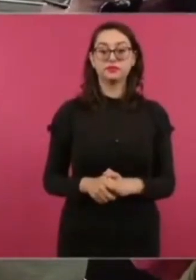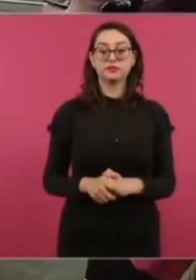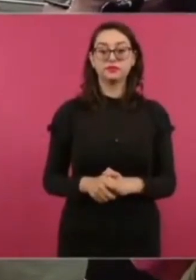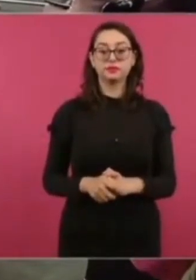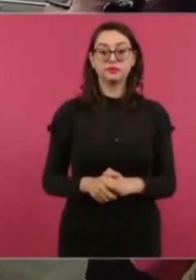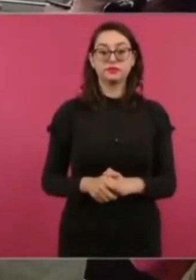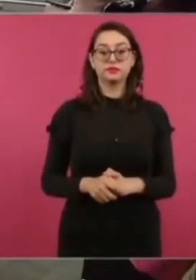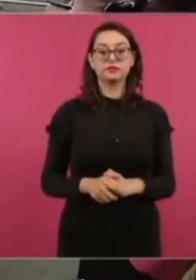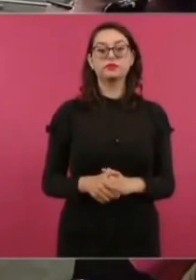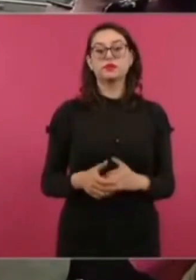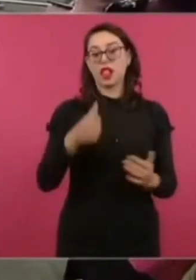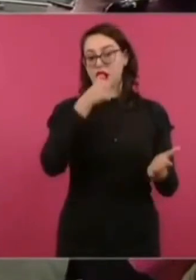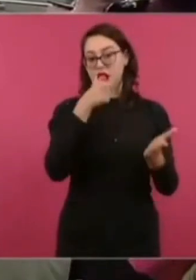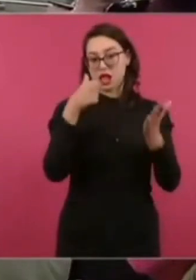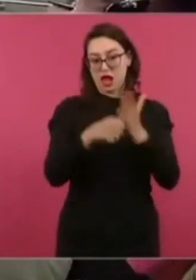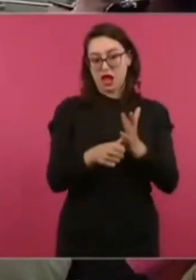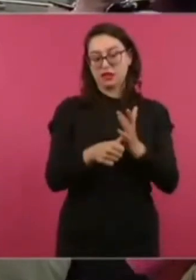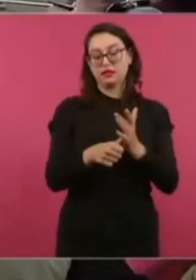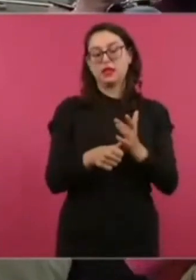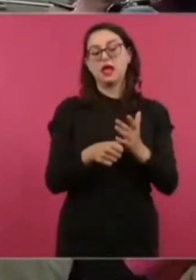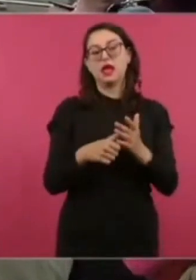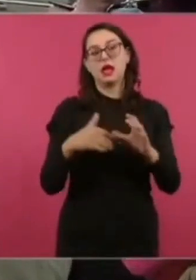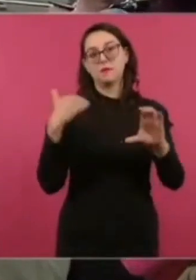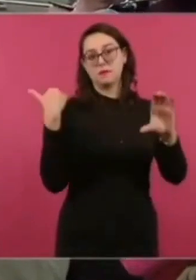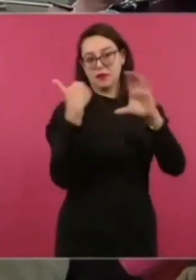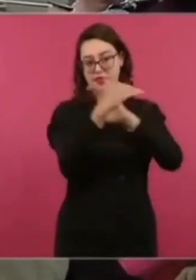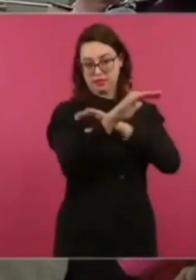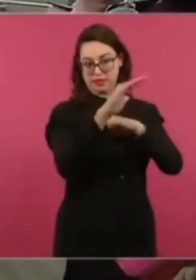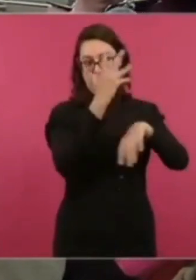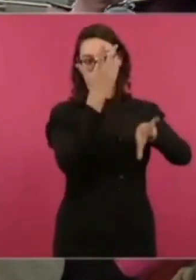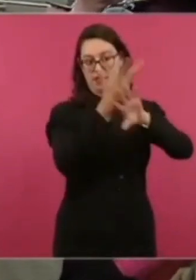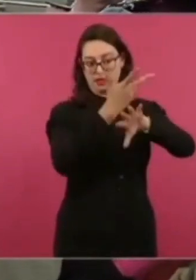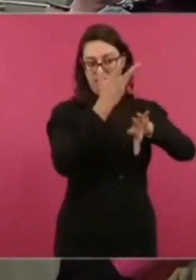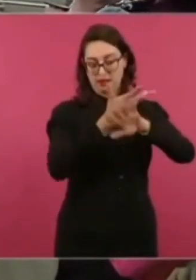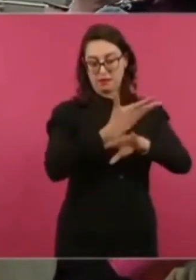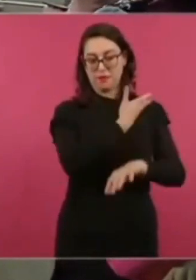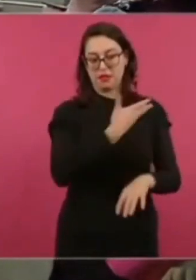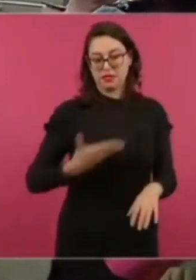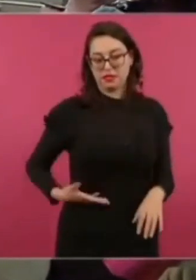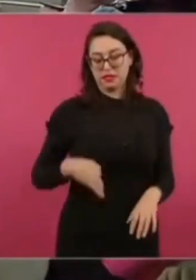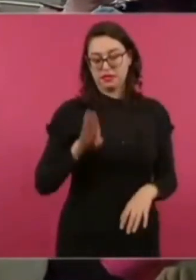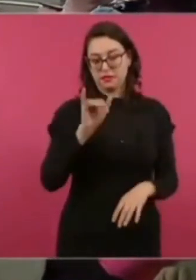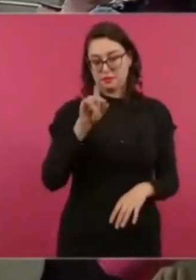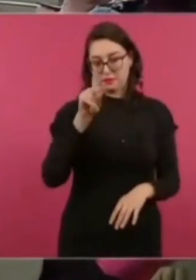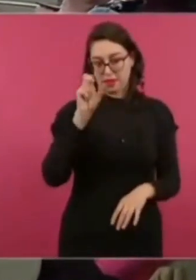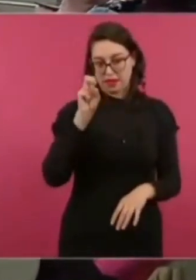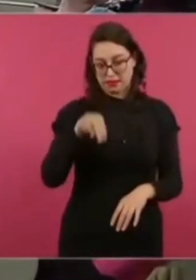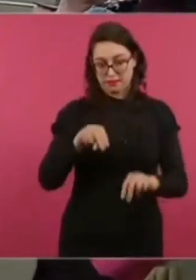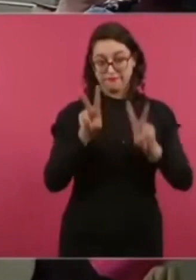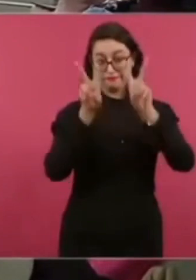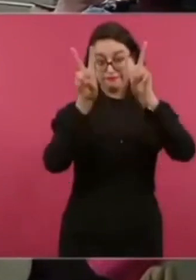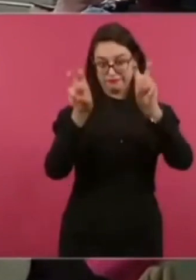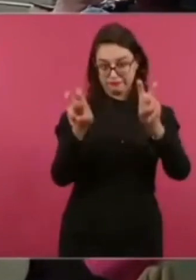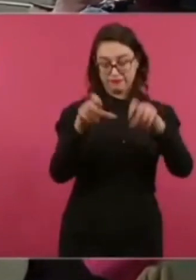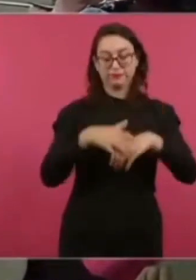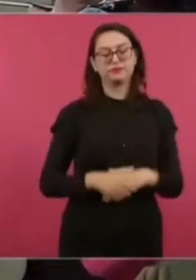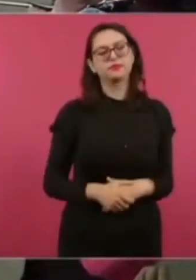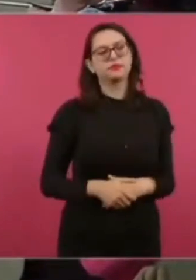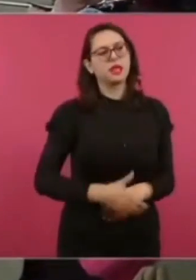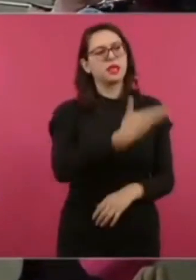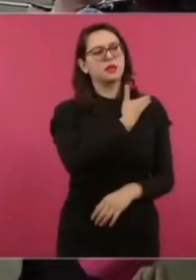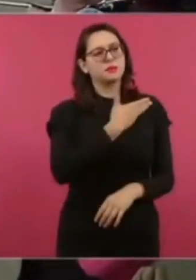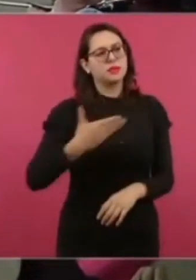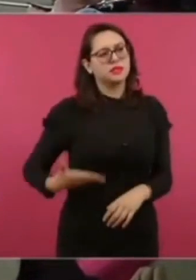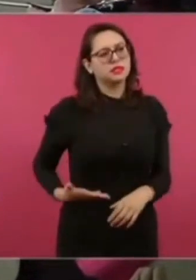Presidente Biden, amigo, como siempre, es un gusto enorme saludarle y reconocer sus buenas